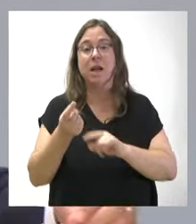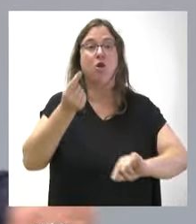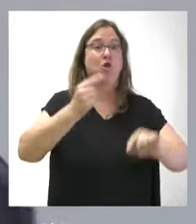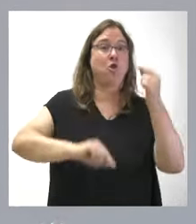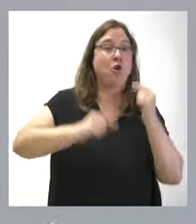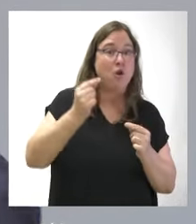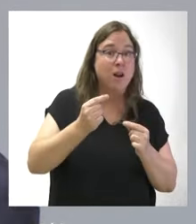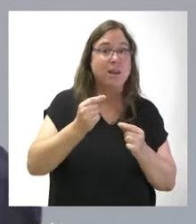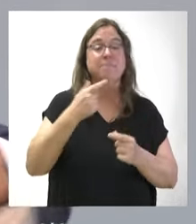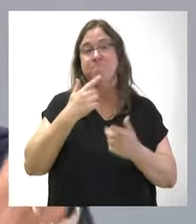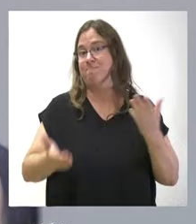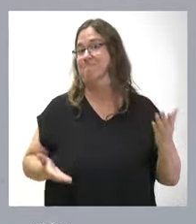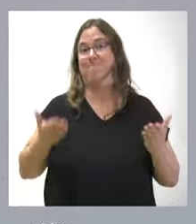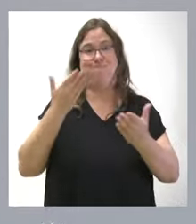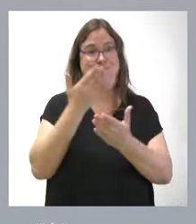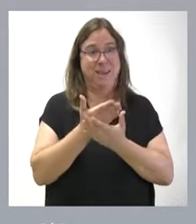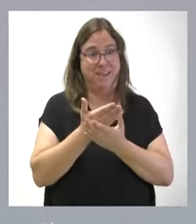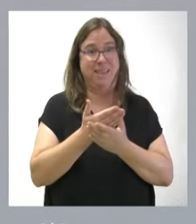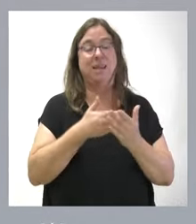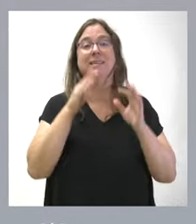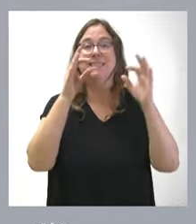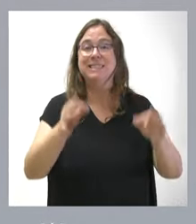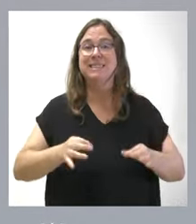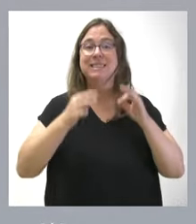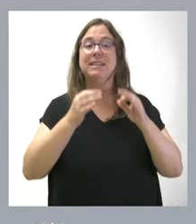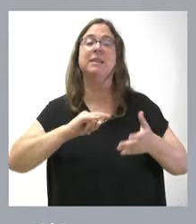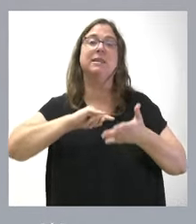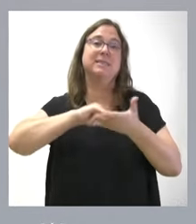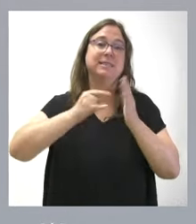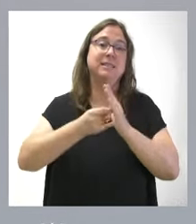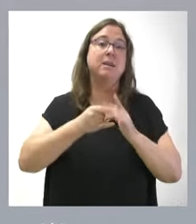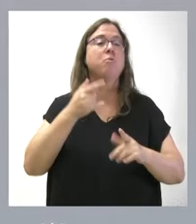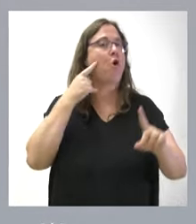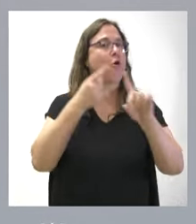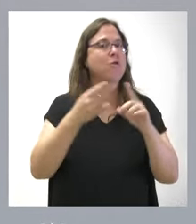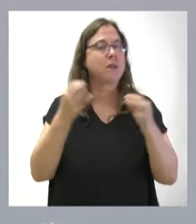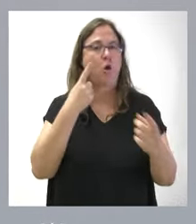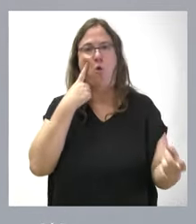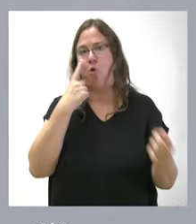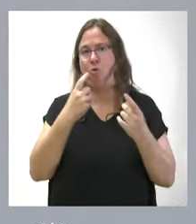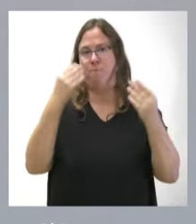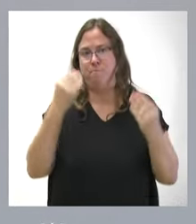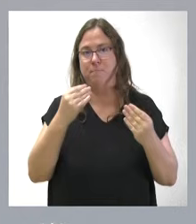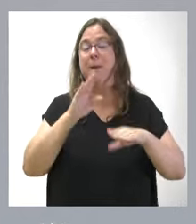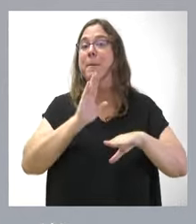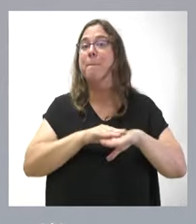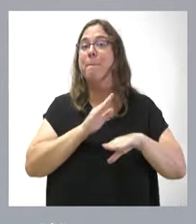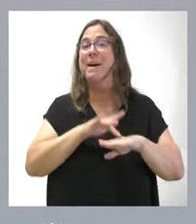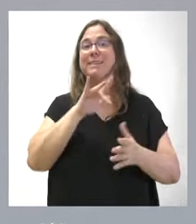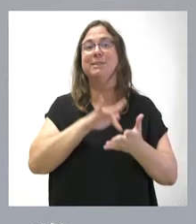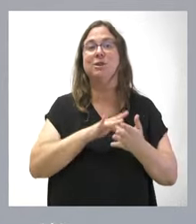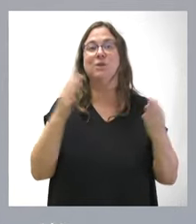infrafinanciación, que es una petición que hacíamos siempre en el sistema de financia autónoma. Nuestra misión es estar muy vigilantes para que no se produzca